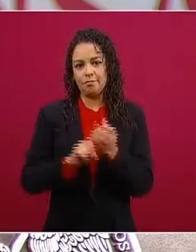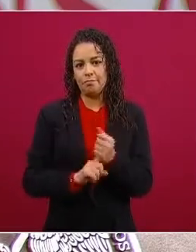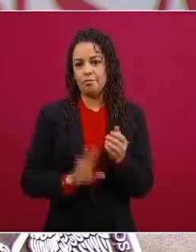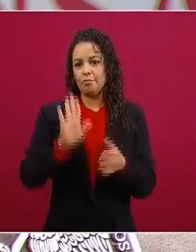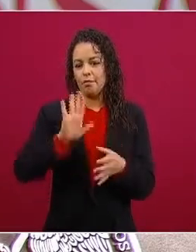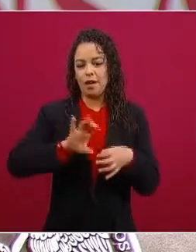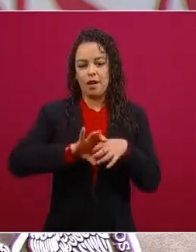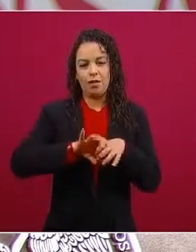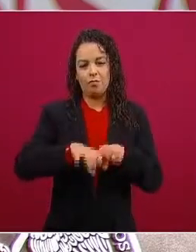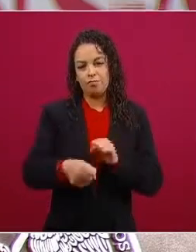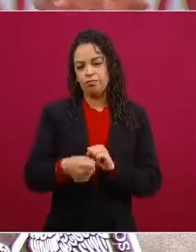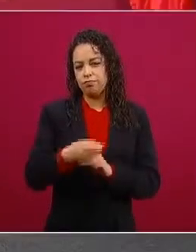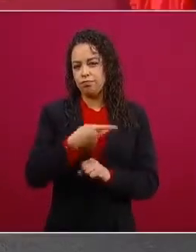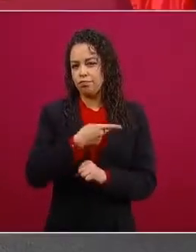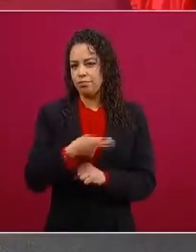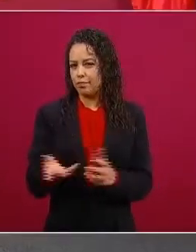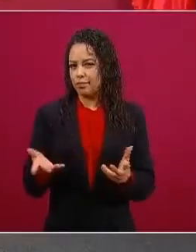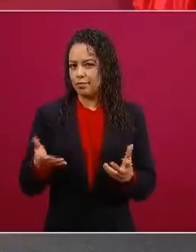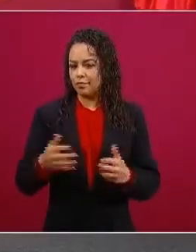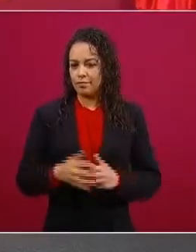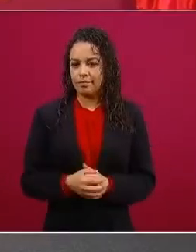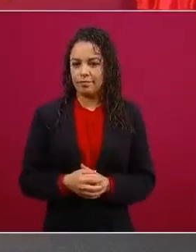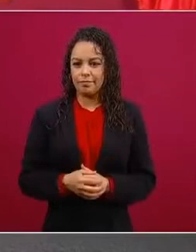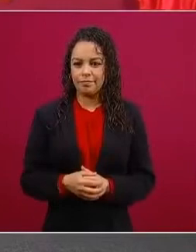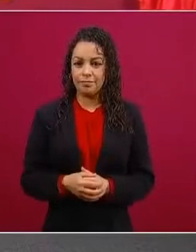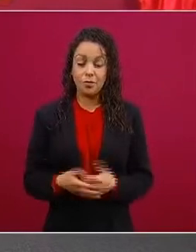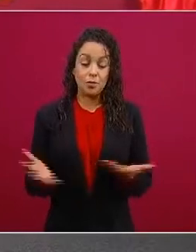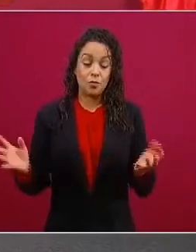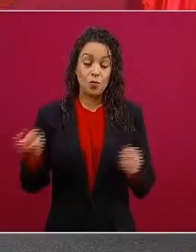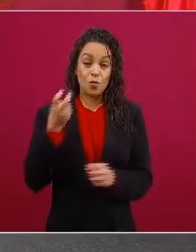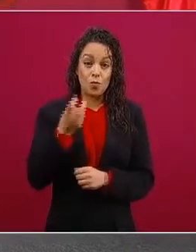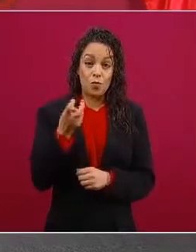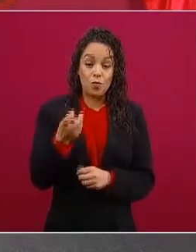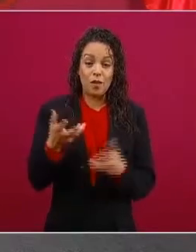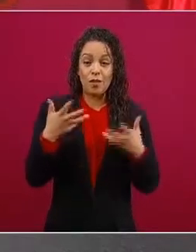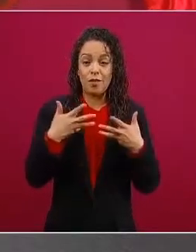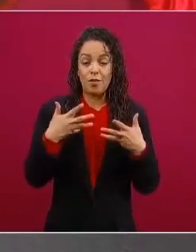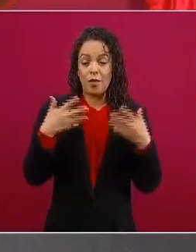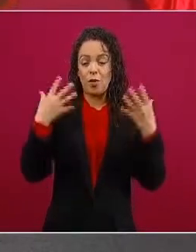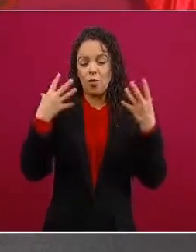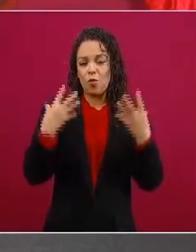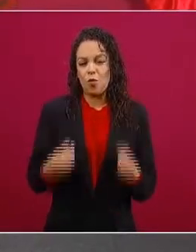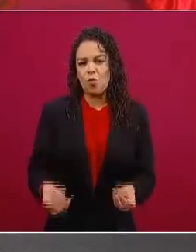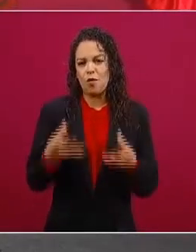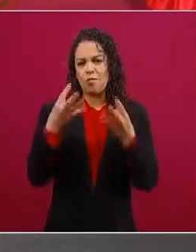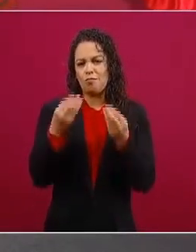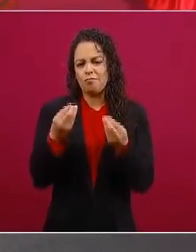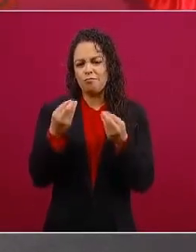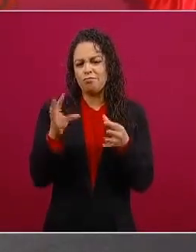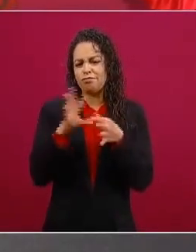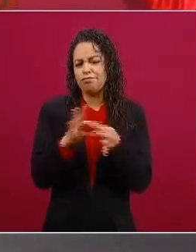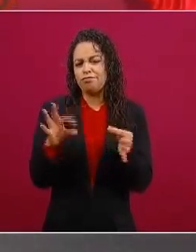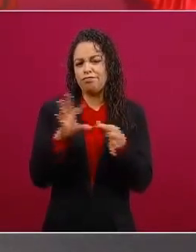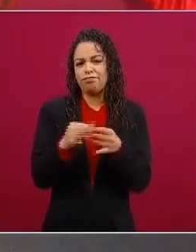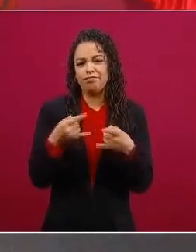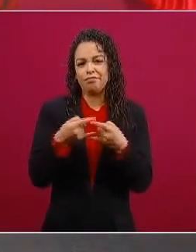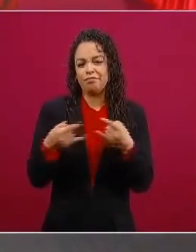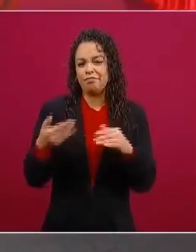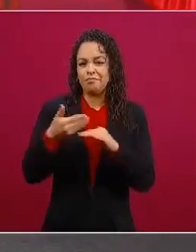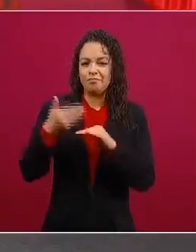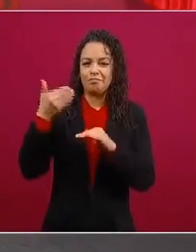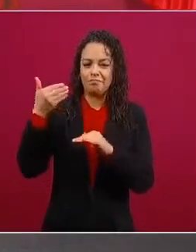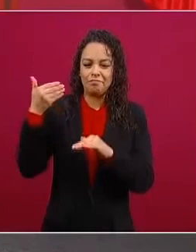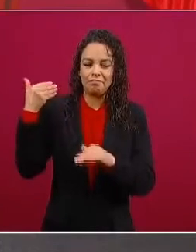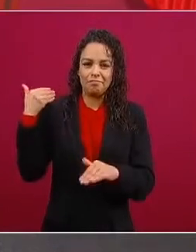es una de tantas anécdotas de cómo se